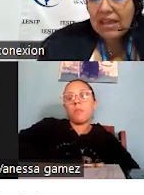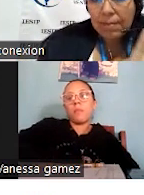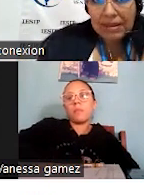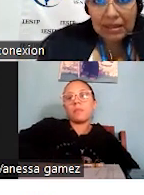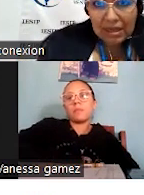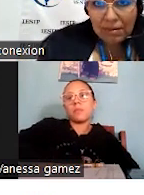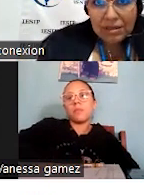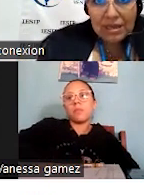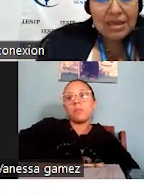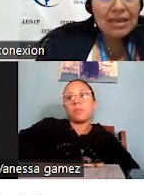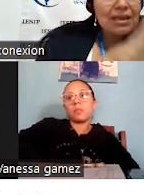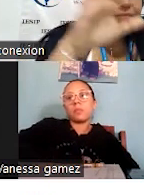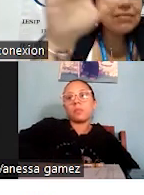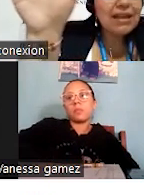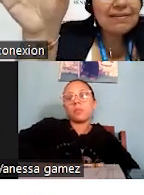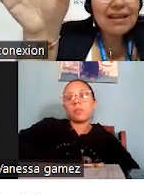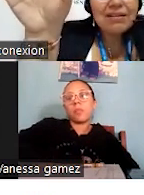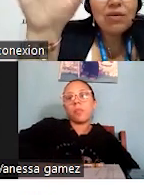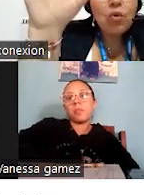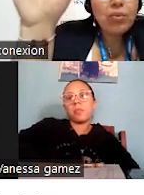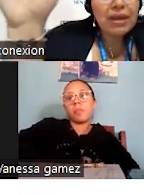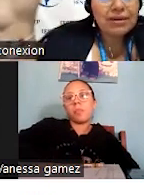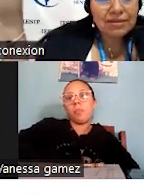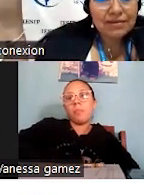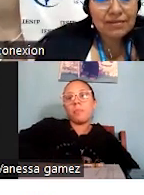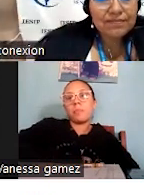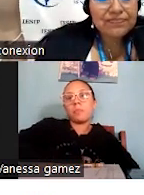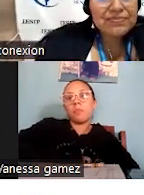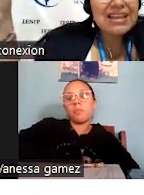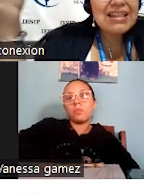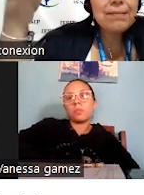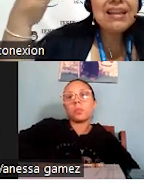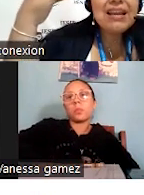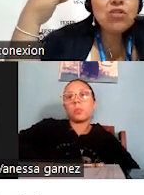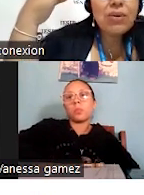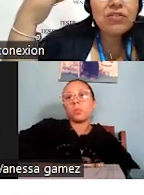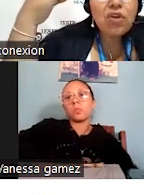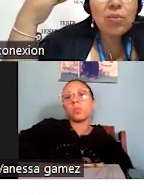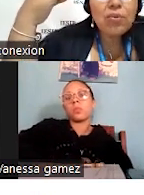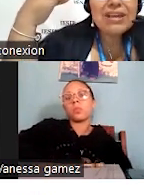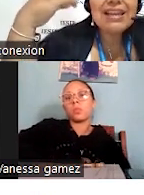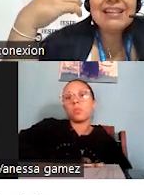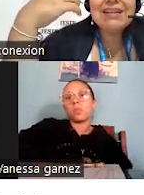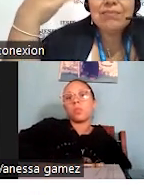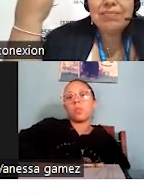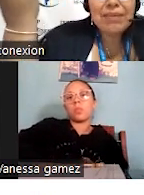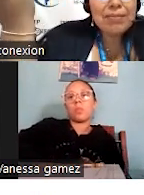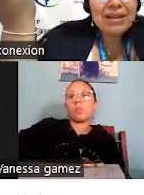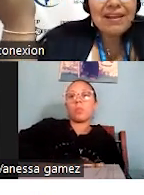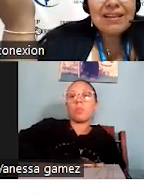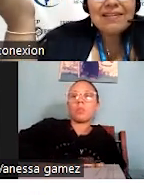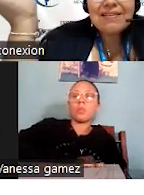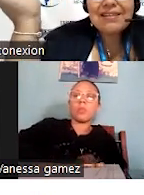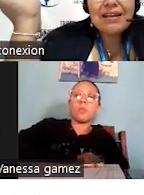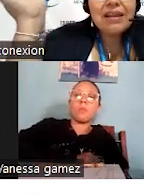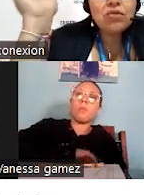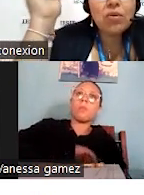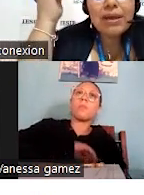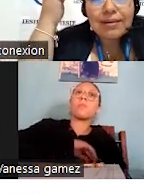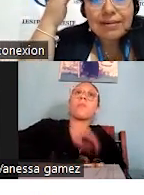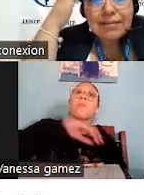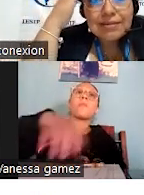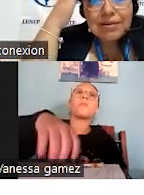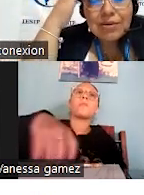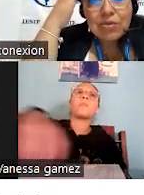necesidades y expectativas están cubiertas. También la innovación, porque las empresas necesitan